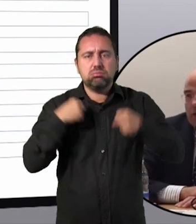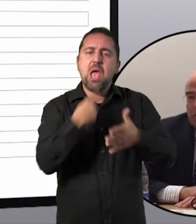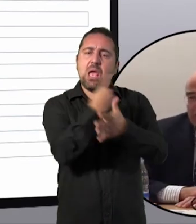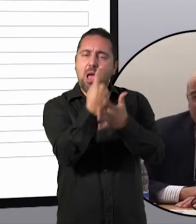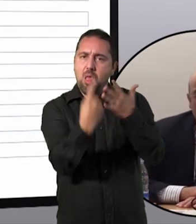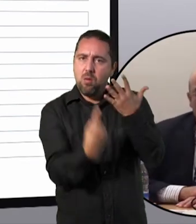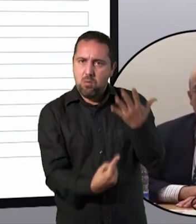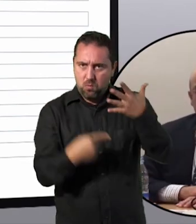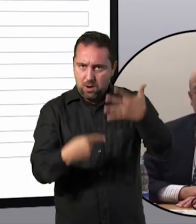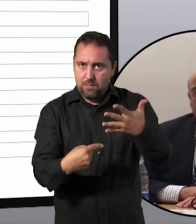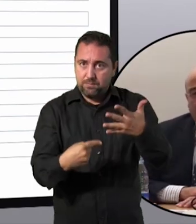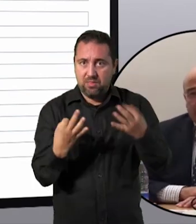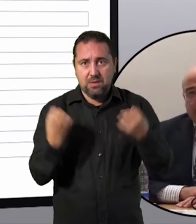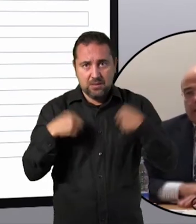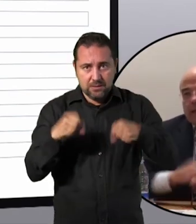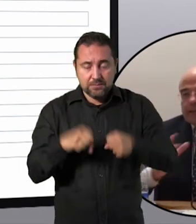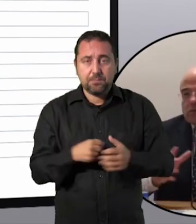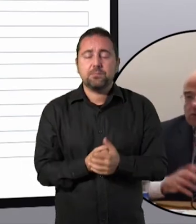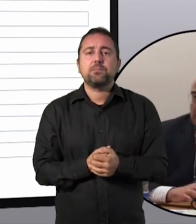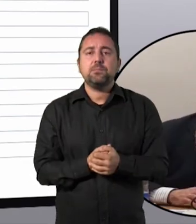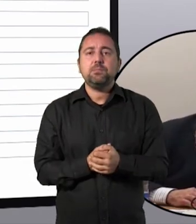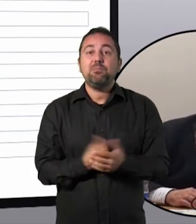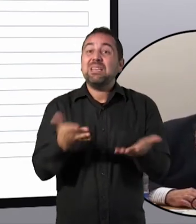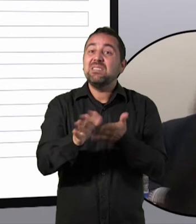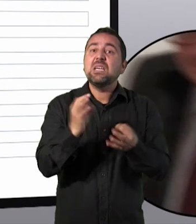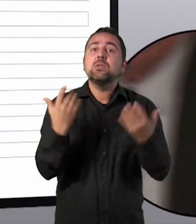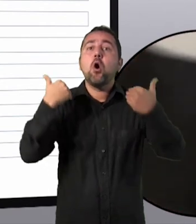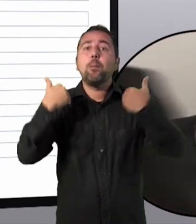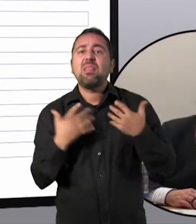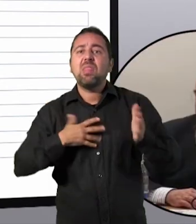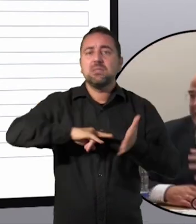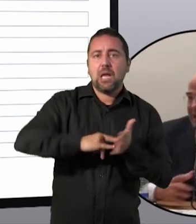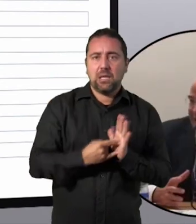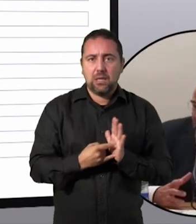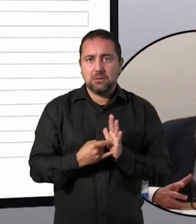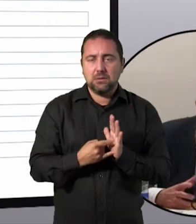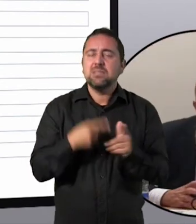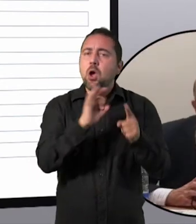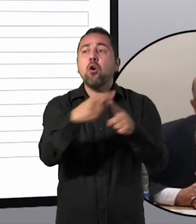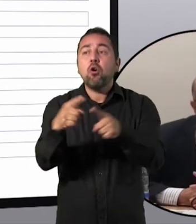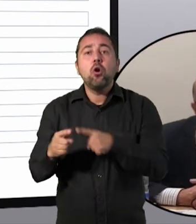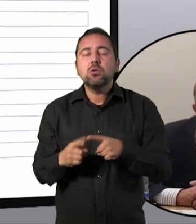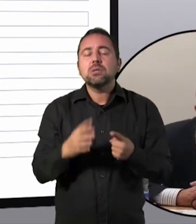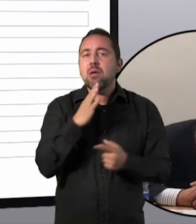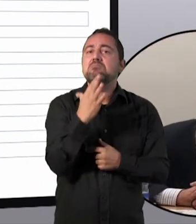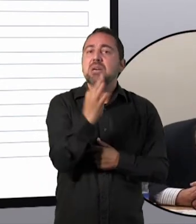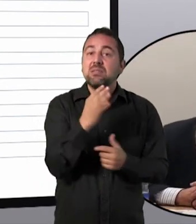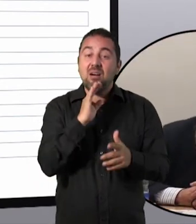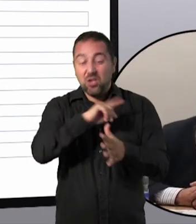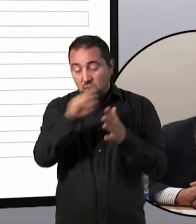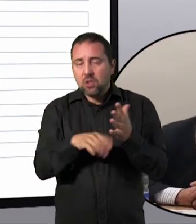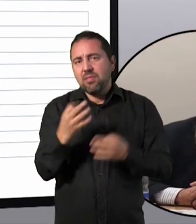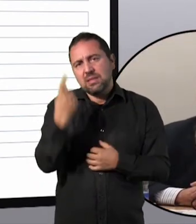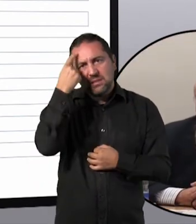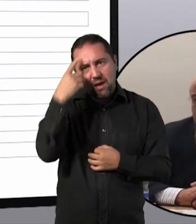De lo que son las competencias técnicas. Es decir, esas cosas que, además de todo lo demás, hay que saber. Pues